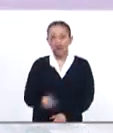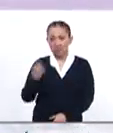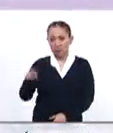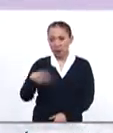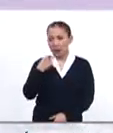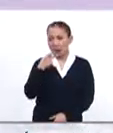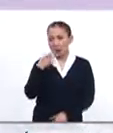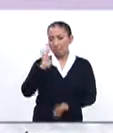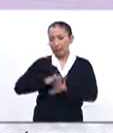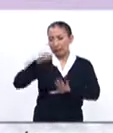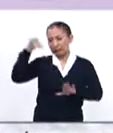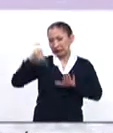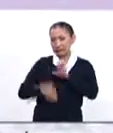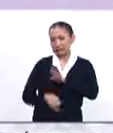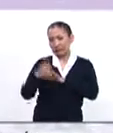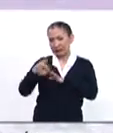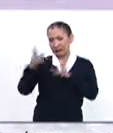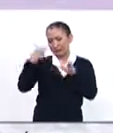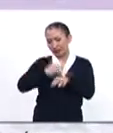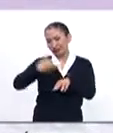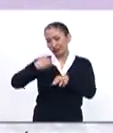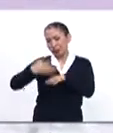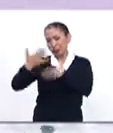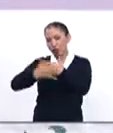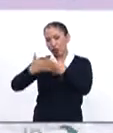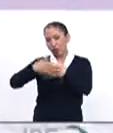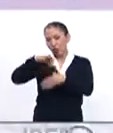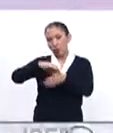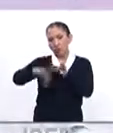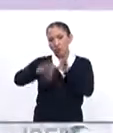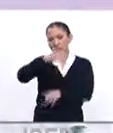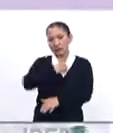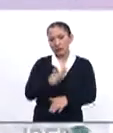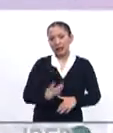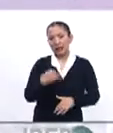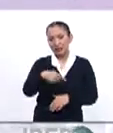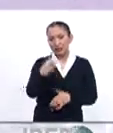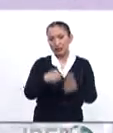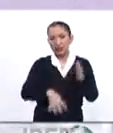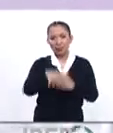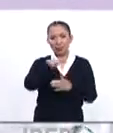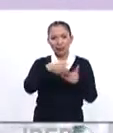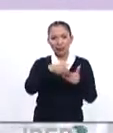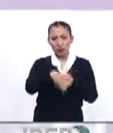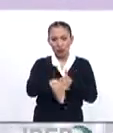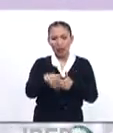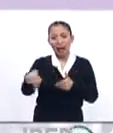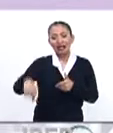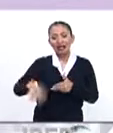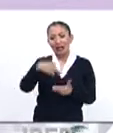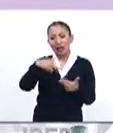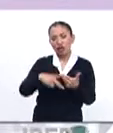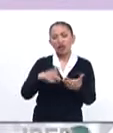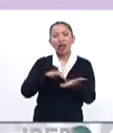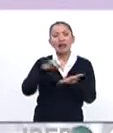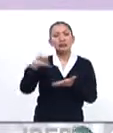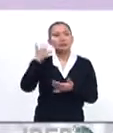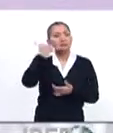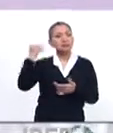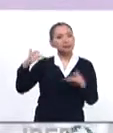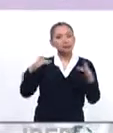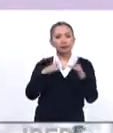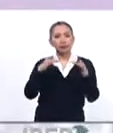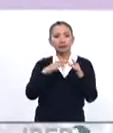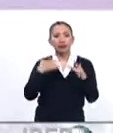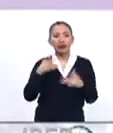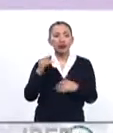Precisamente para ahondar más en estos procesos electorales que se vivirán durante este 2019 en nuestra región, agradecemos mucho que nos tome